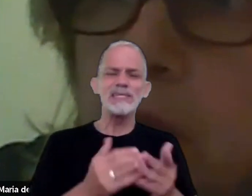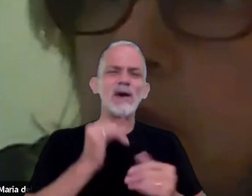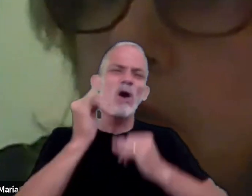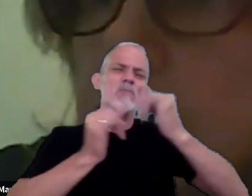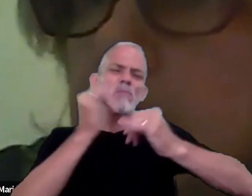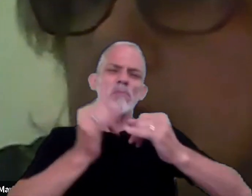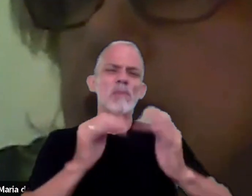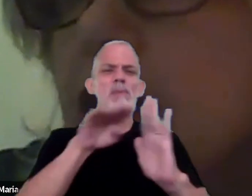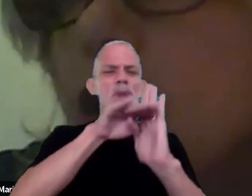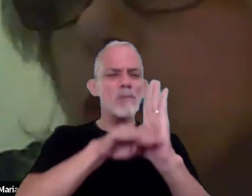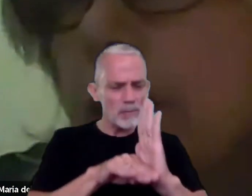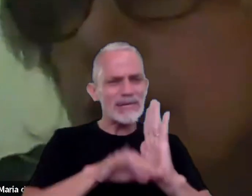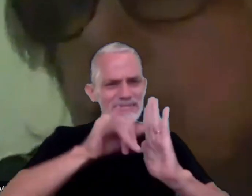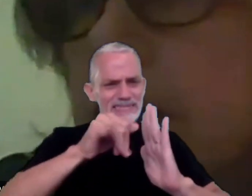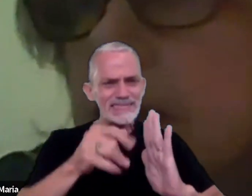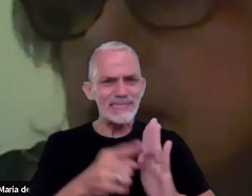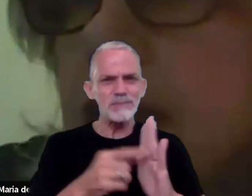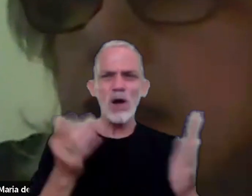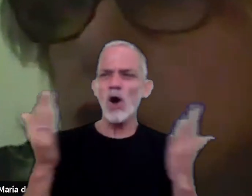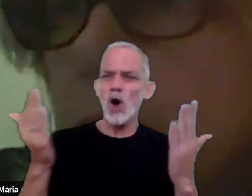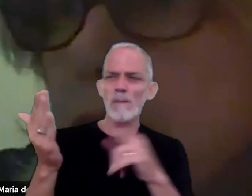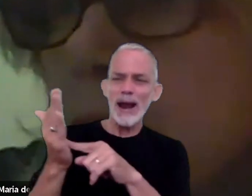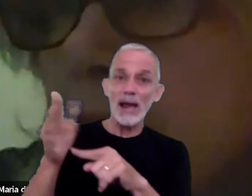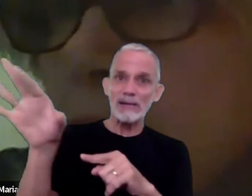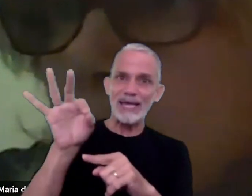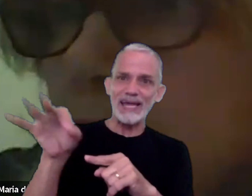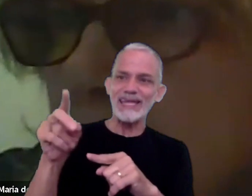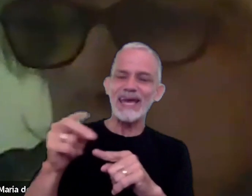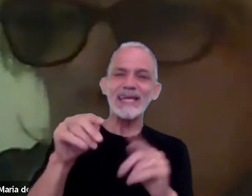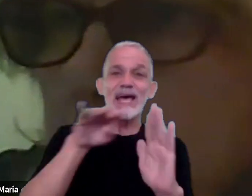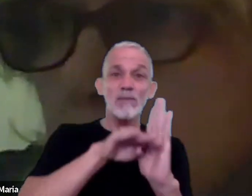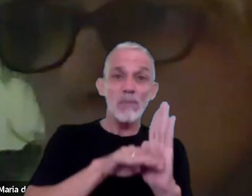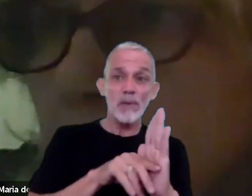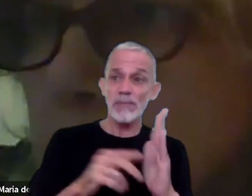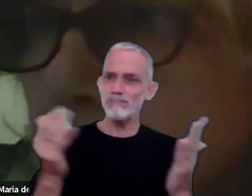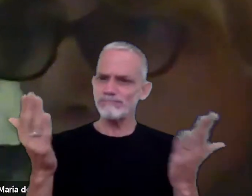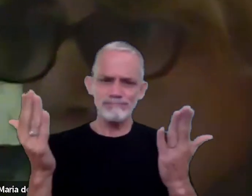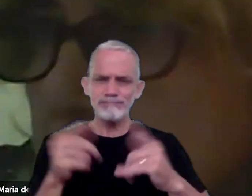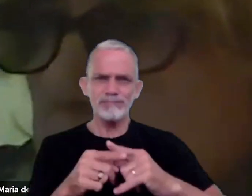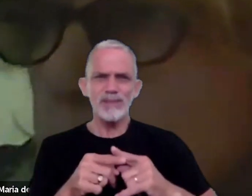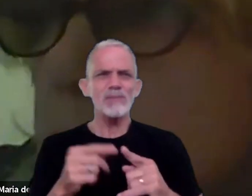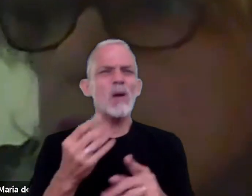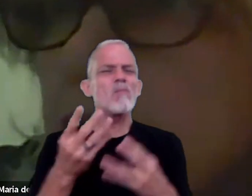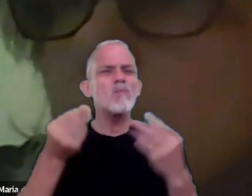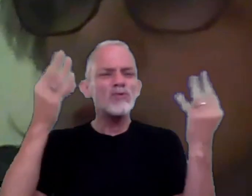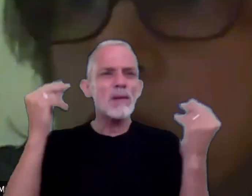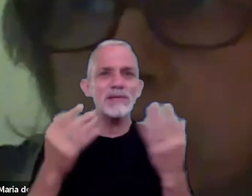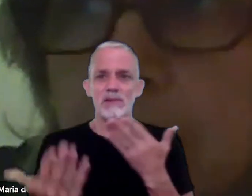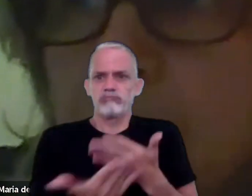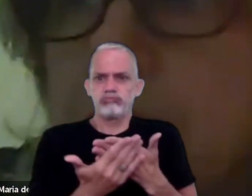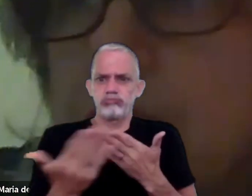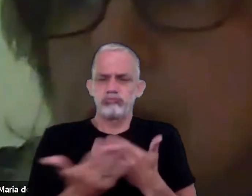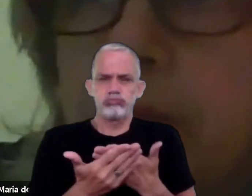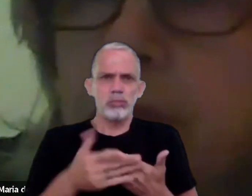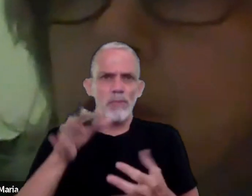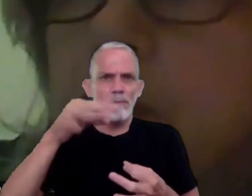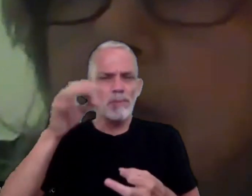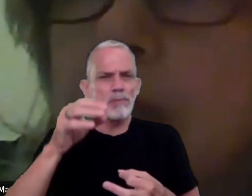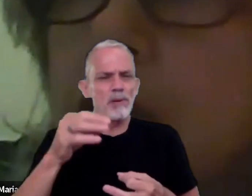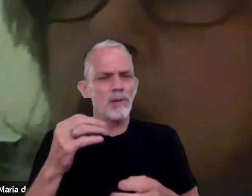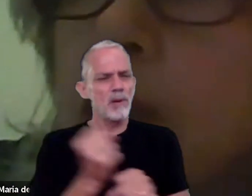normativos y se eligen comparables sobre ese marco y se resuelve sin probar muchas veces la documentación verificable